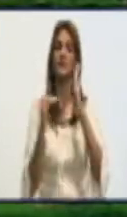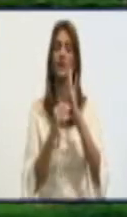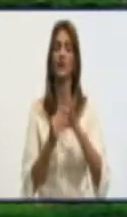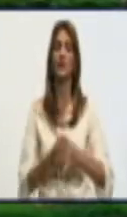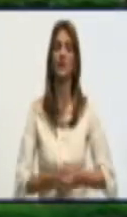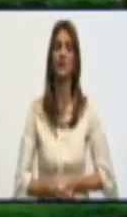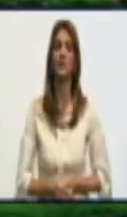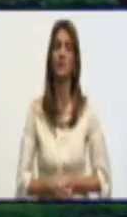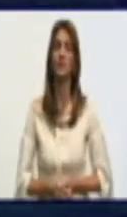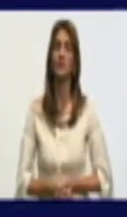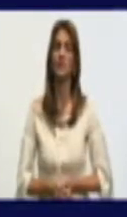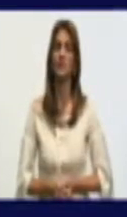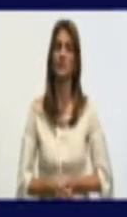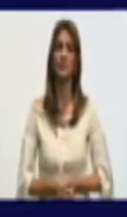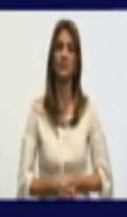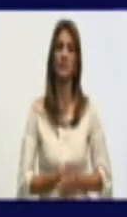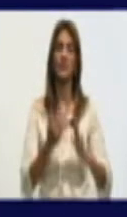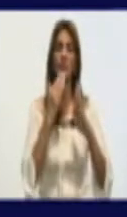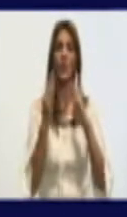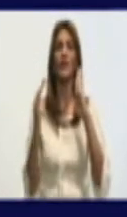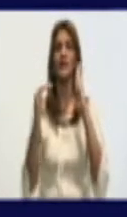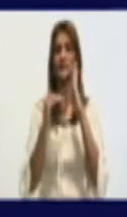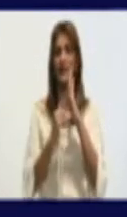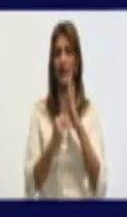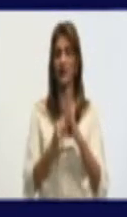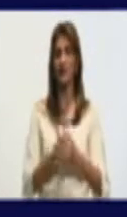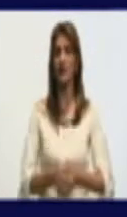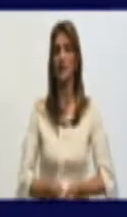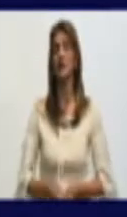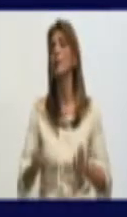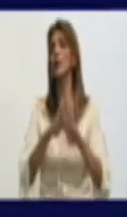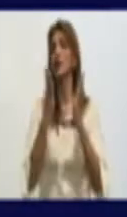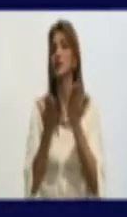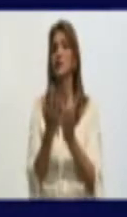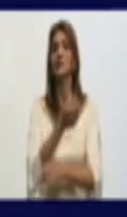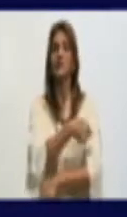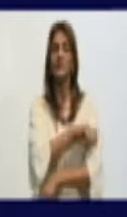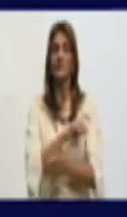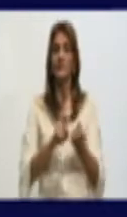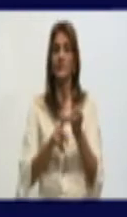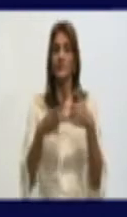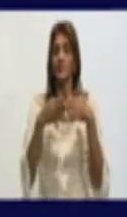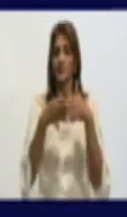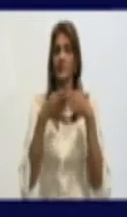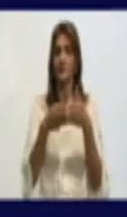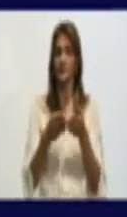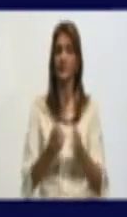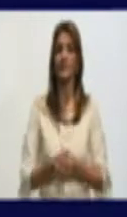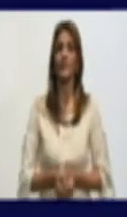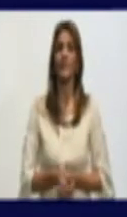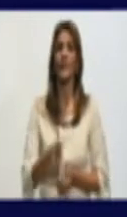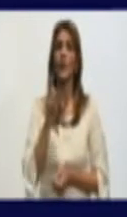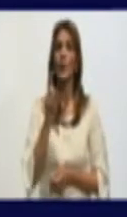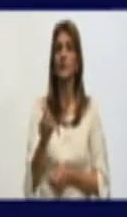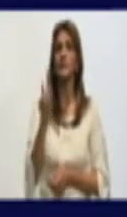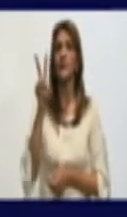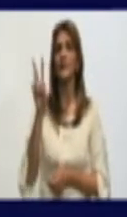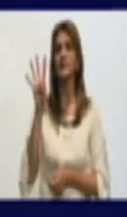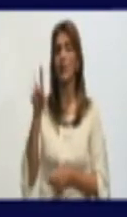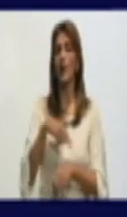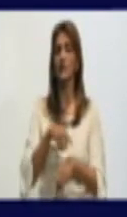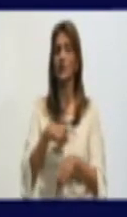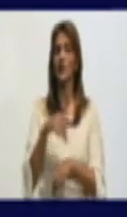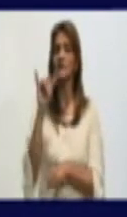Bien, buenas tardes, Yonel, para ti y para todos los televidentes de la provincia de Granma. Bueno, en las últimas 24 horas de las